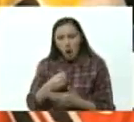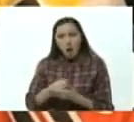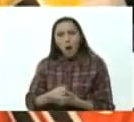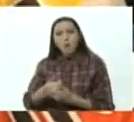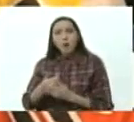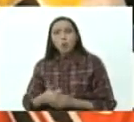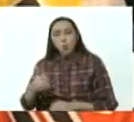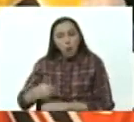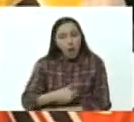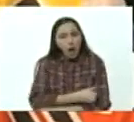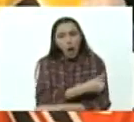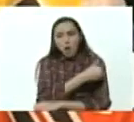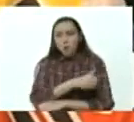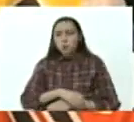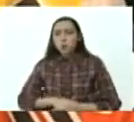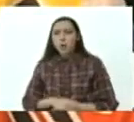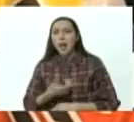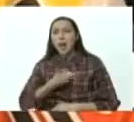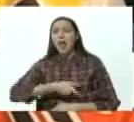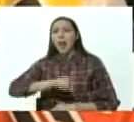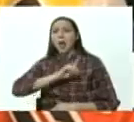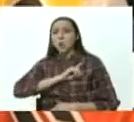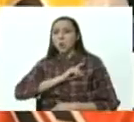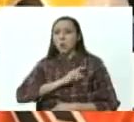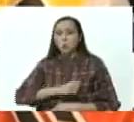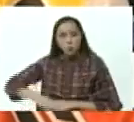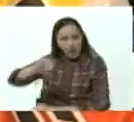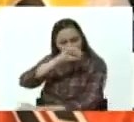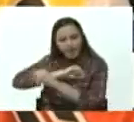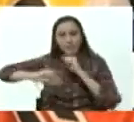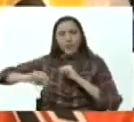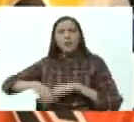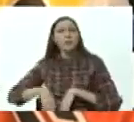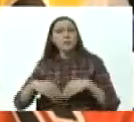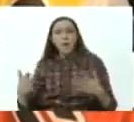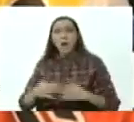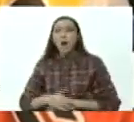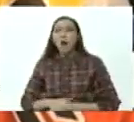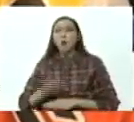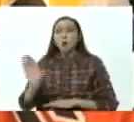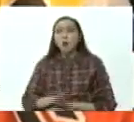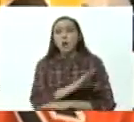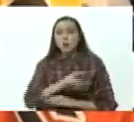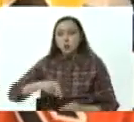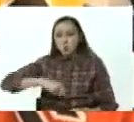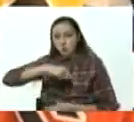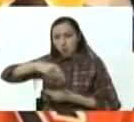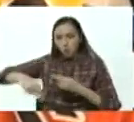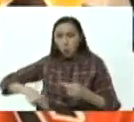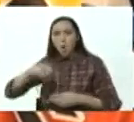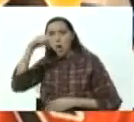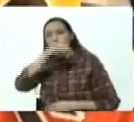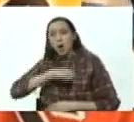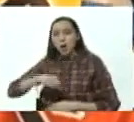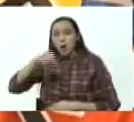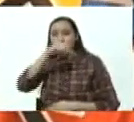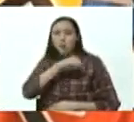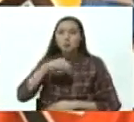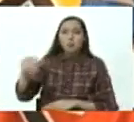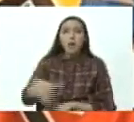de la monarquía española. Era una canción revolucionaria que se cantaba en las calles